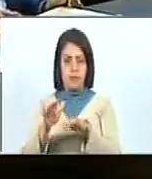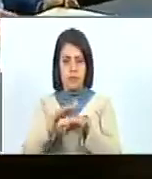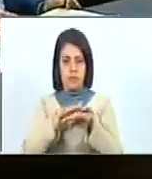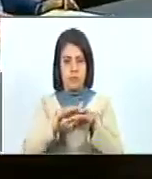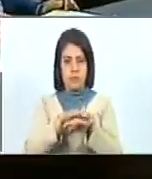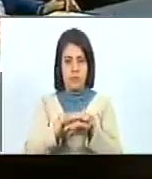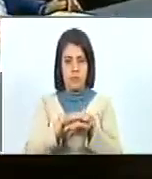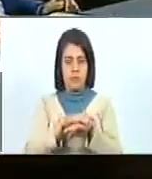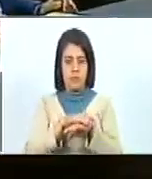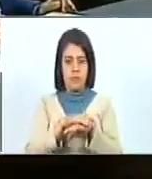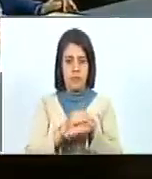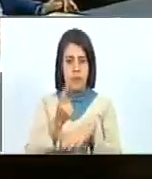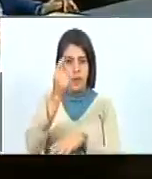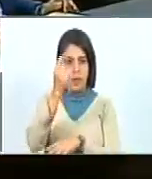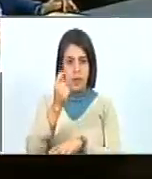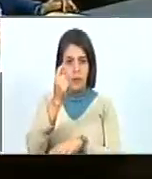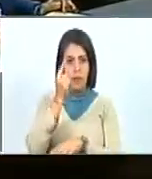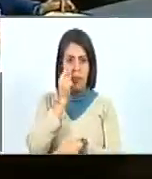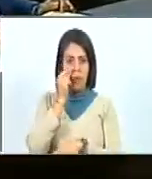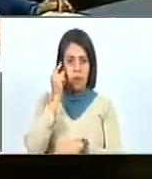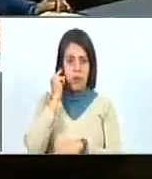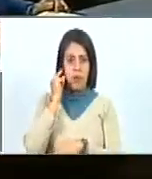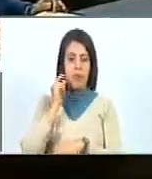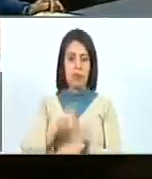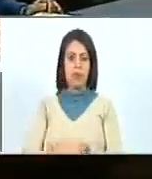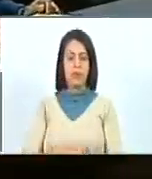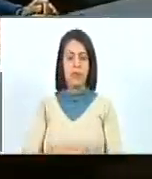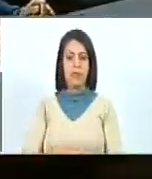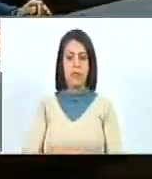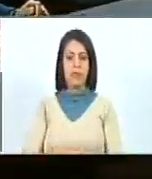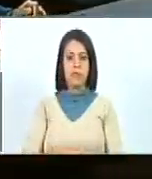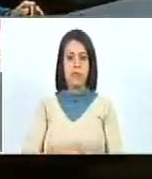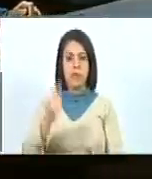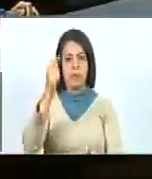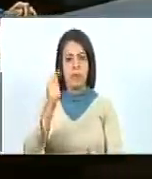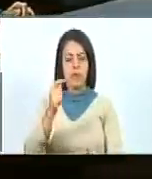compañero diputado, compañera diputada, diputado Correa,